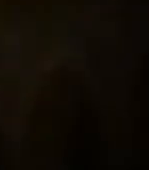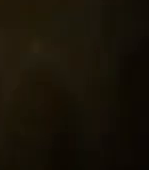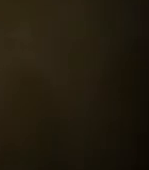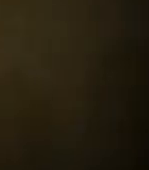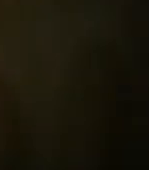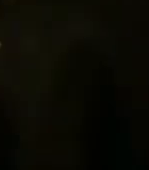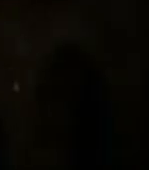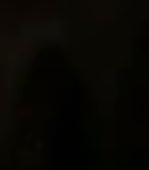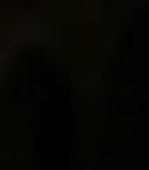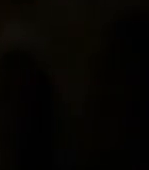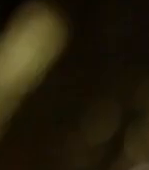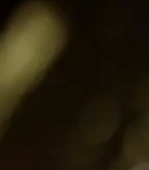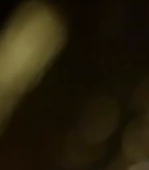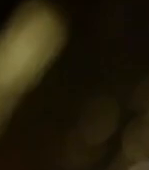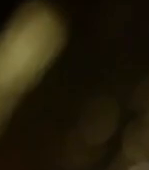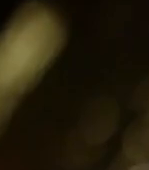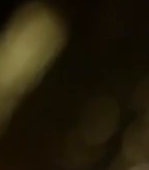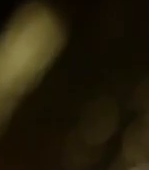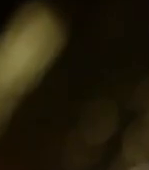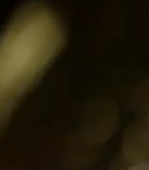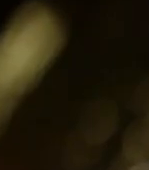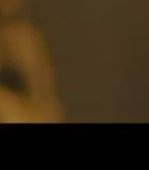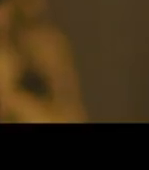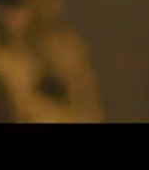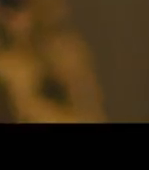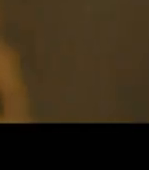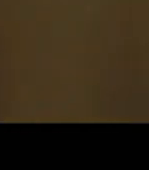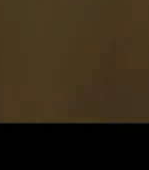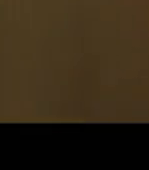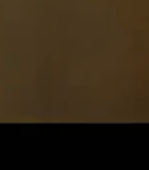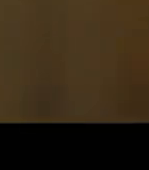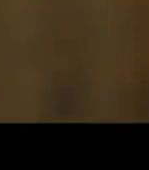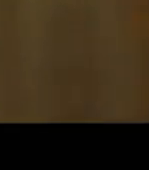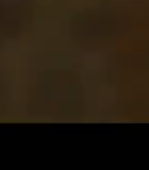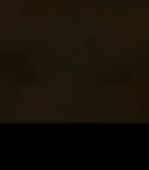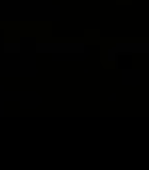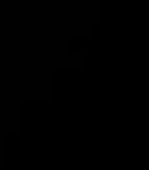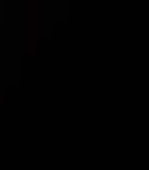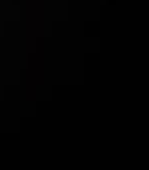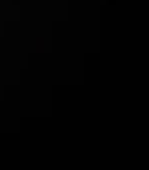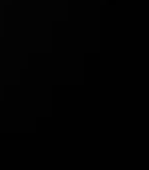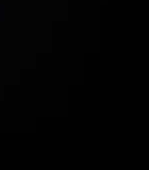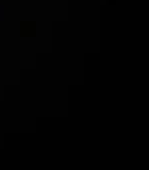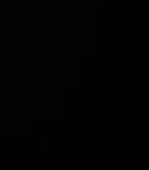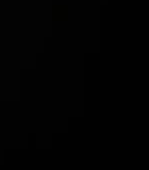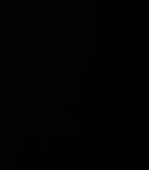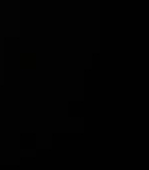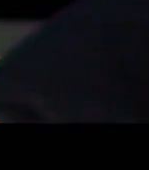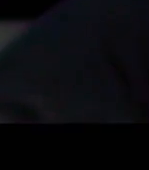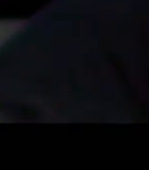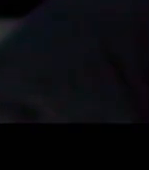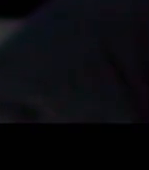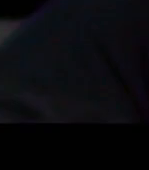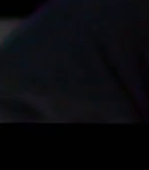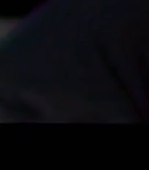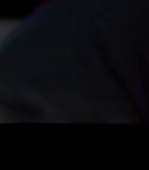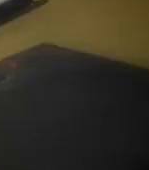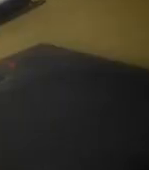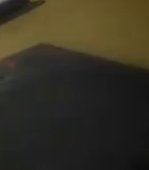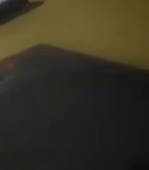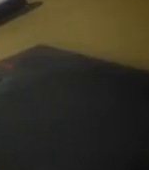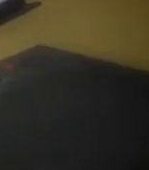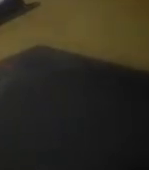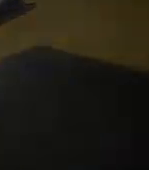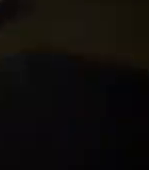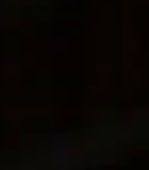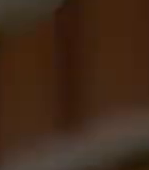¿Qué anécdotas están detrás de las más importantes óperas? La ópera una pasión sin límites que me